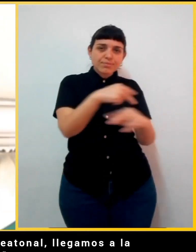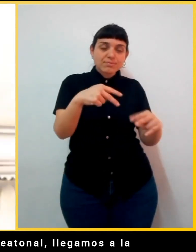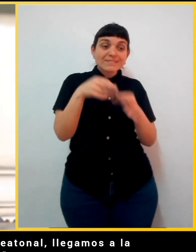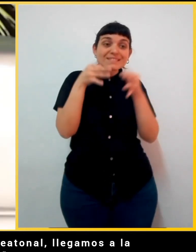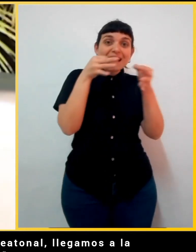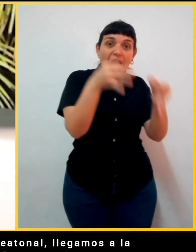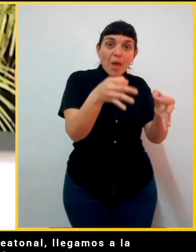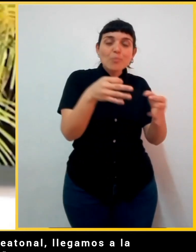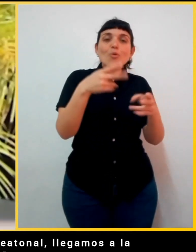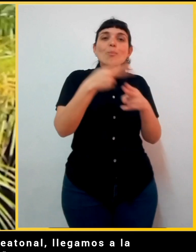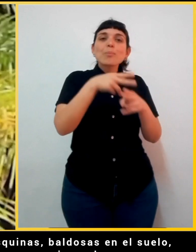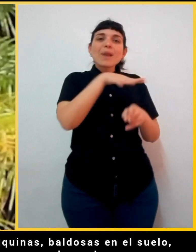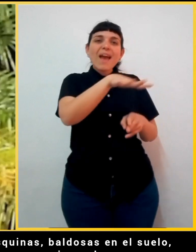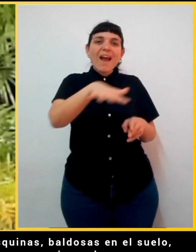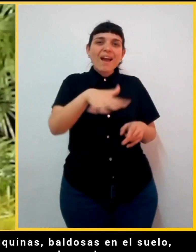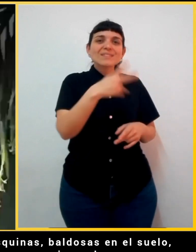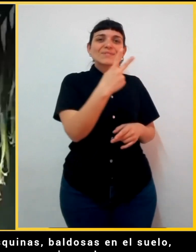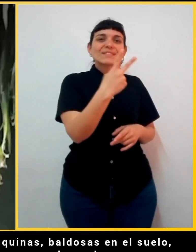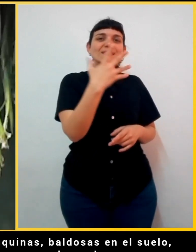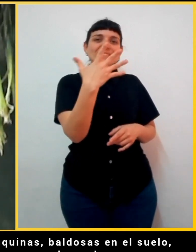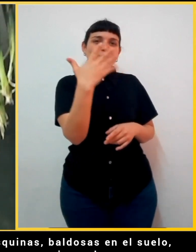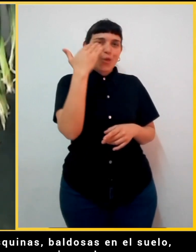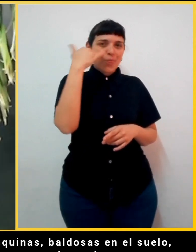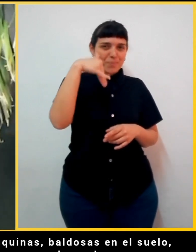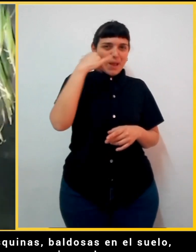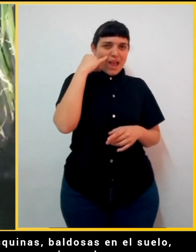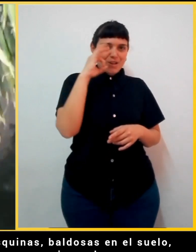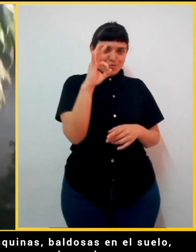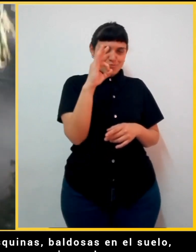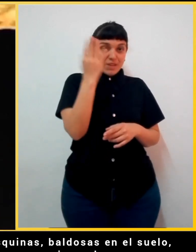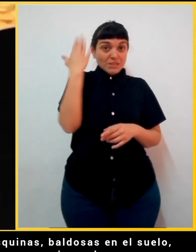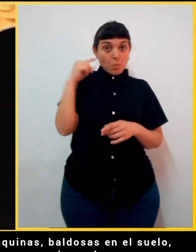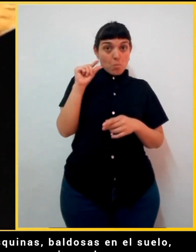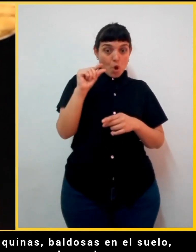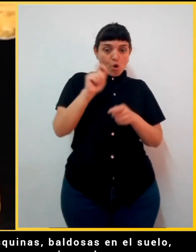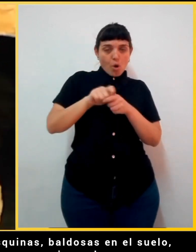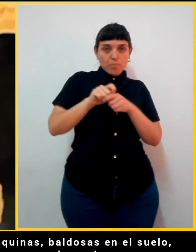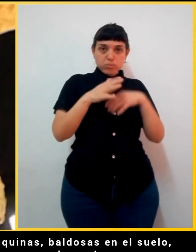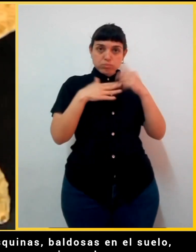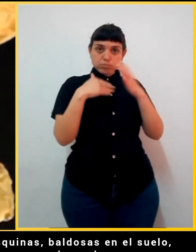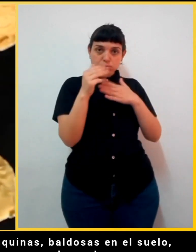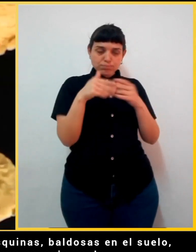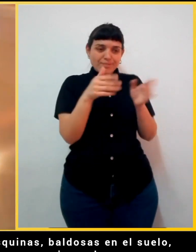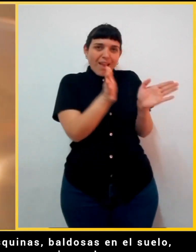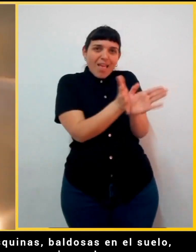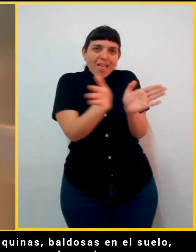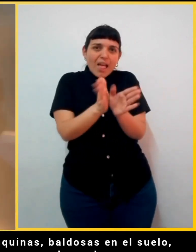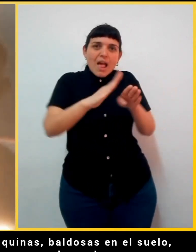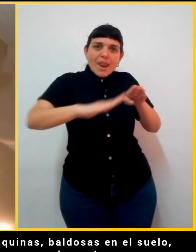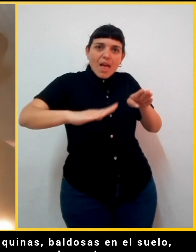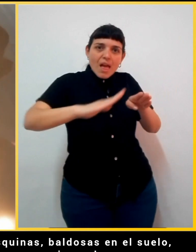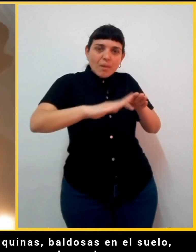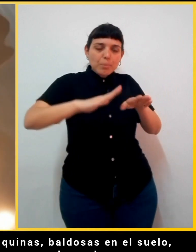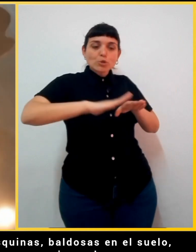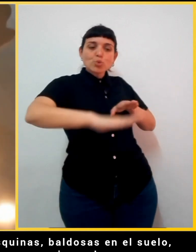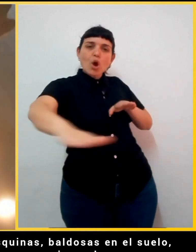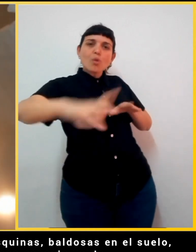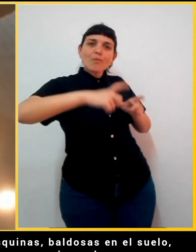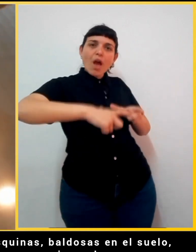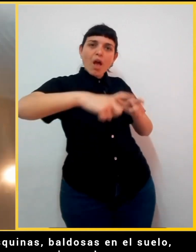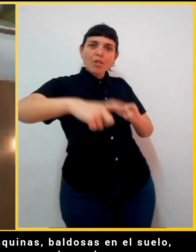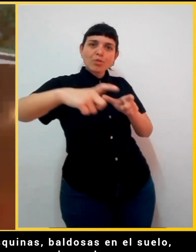de Mayo. Recientemente reparada, con rampas en las esquinas, baldosas en el suelo,